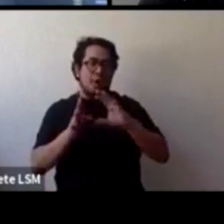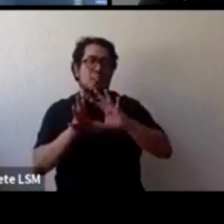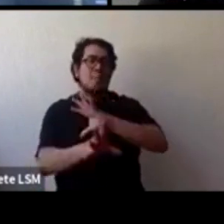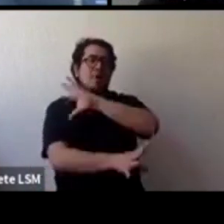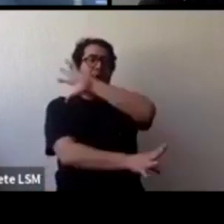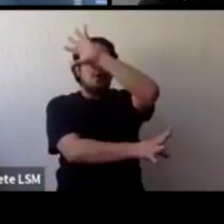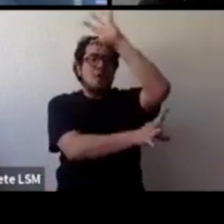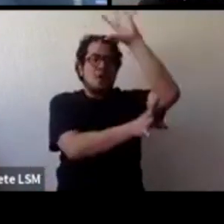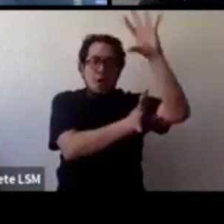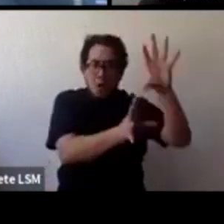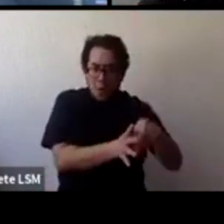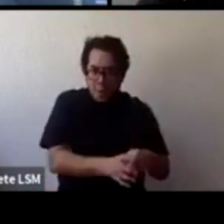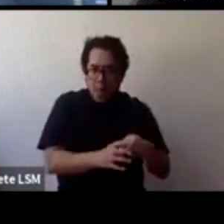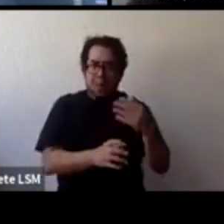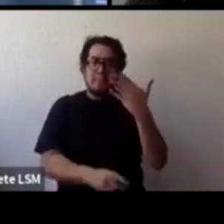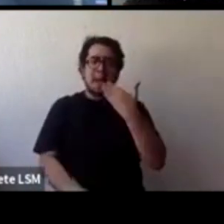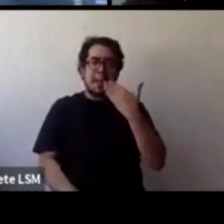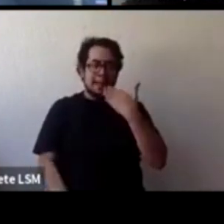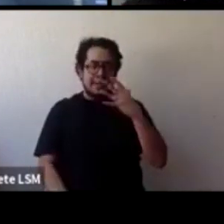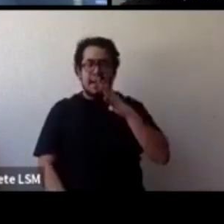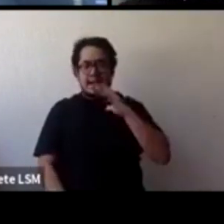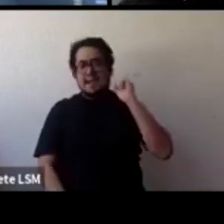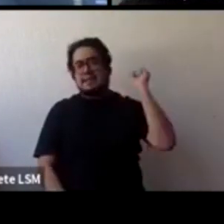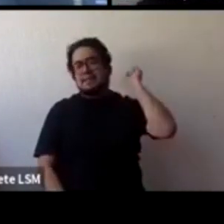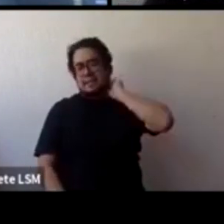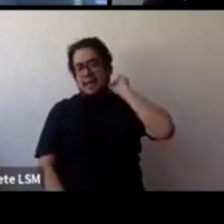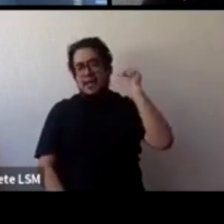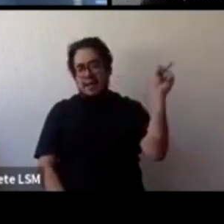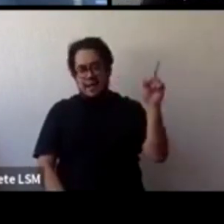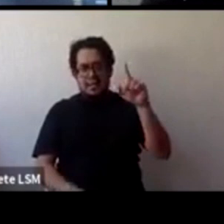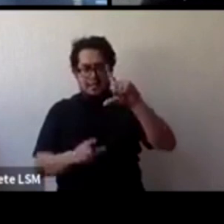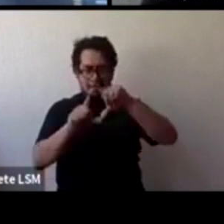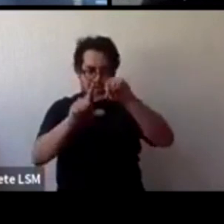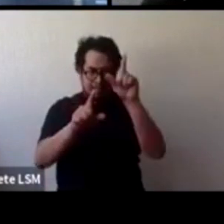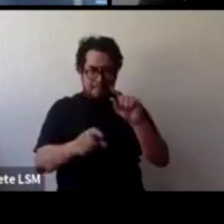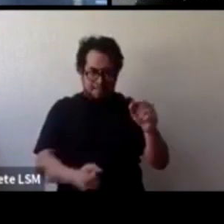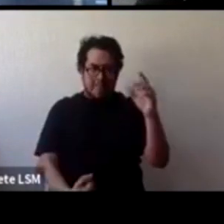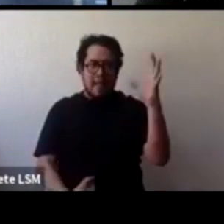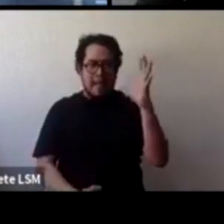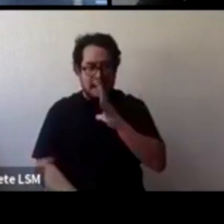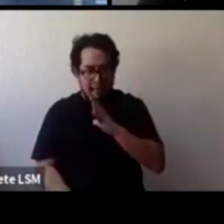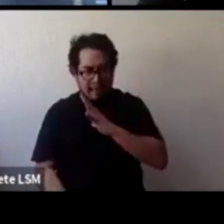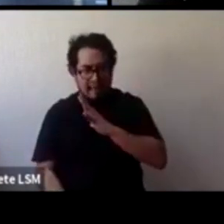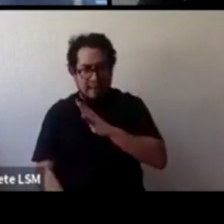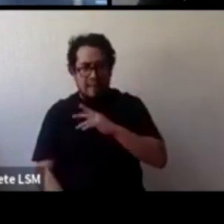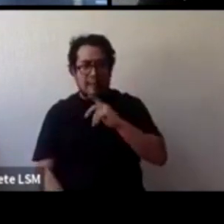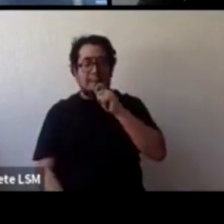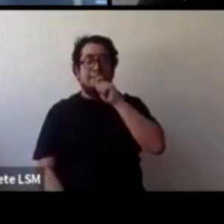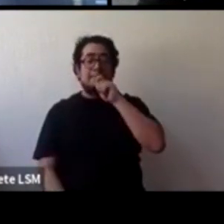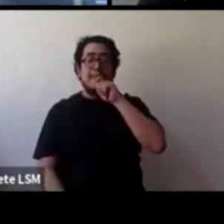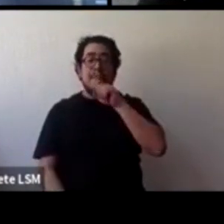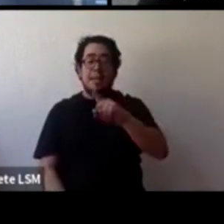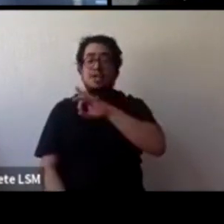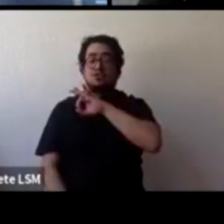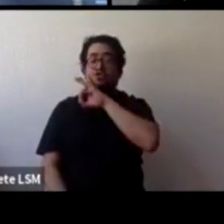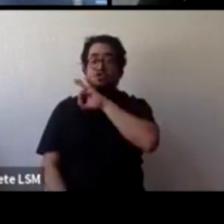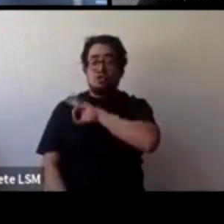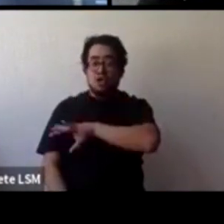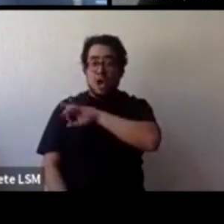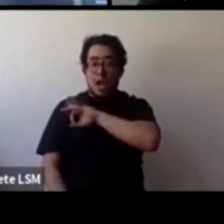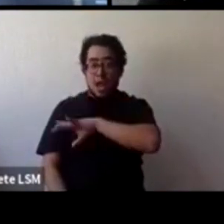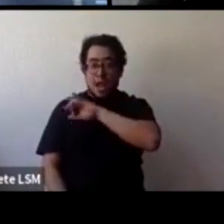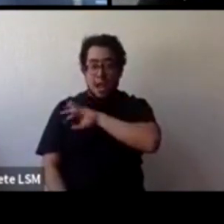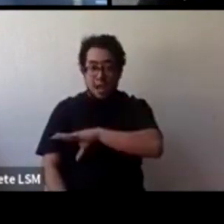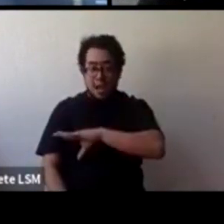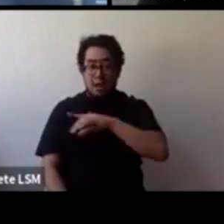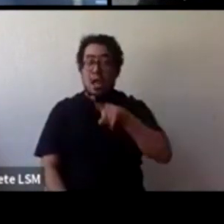participaciones incluso en el Senado de la República de este modelo y también el modelo chileno es un modelo muy interesante porque